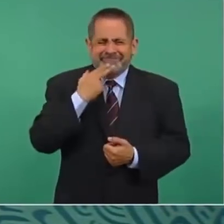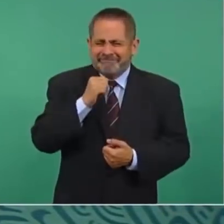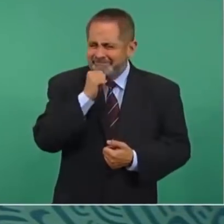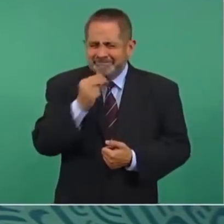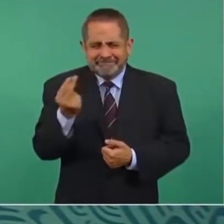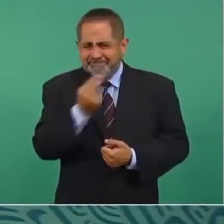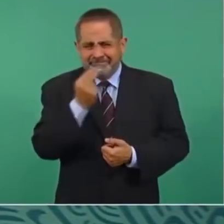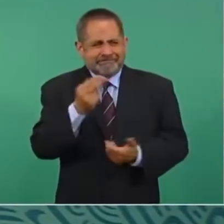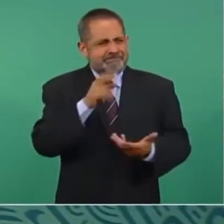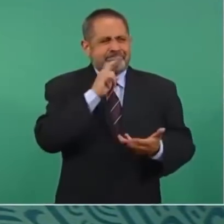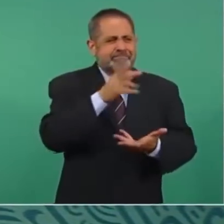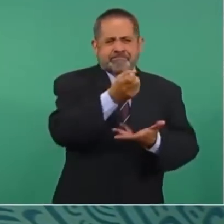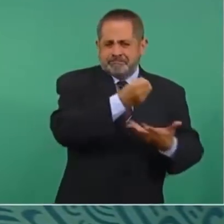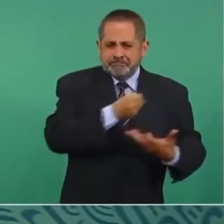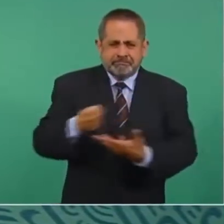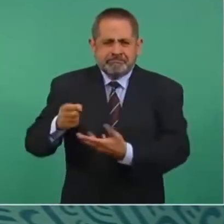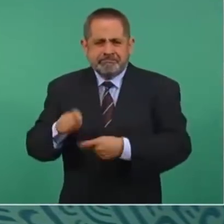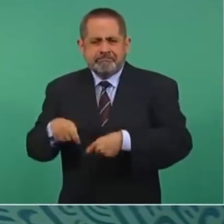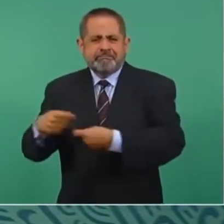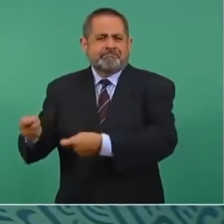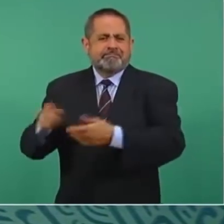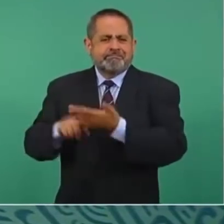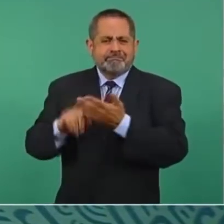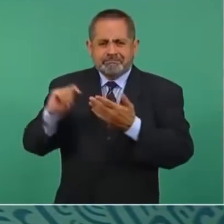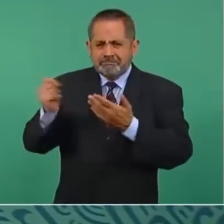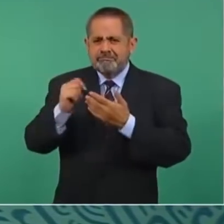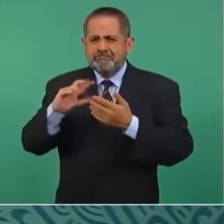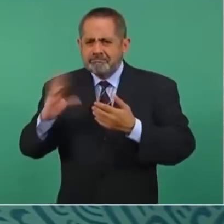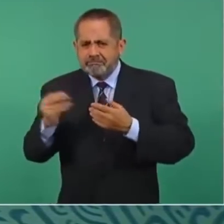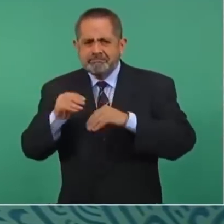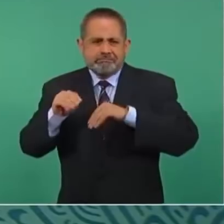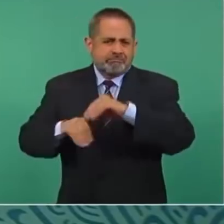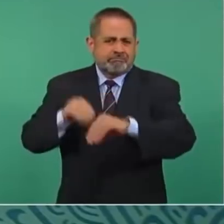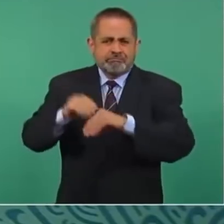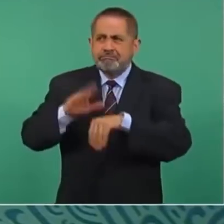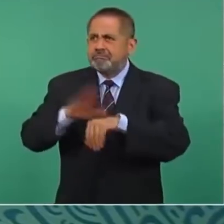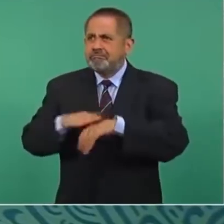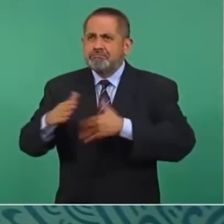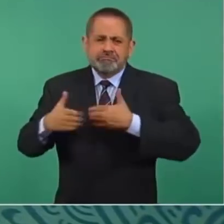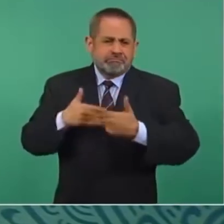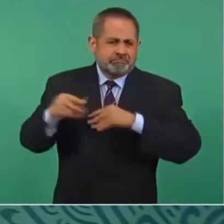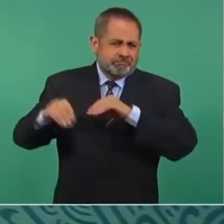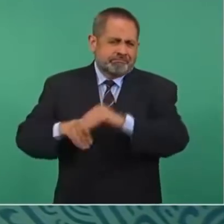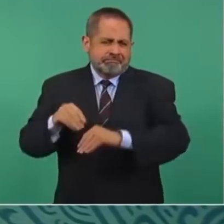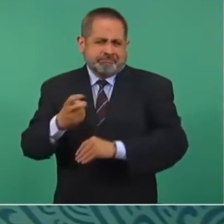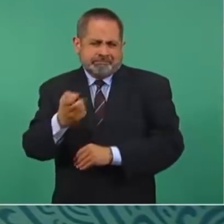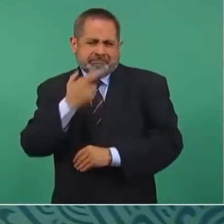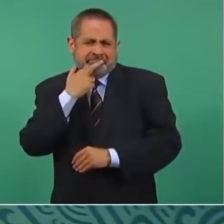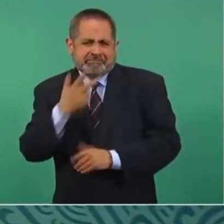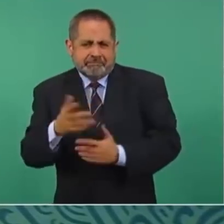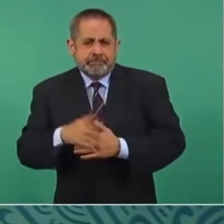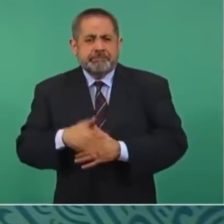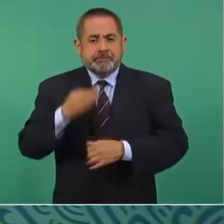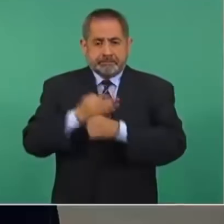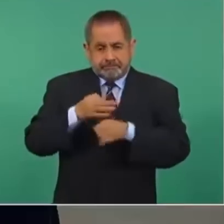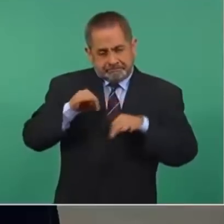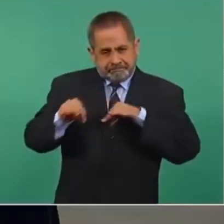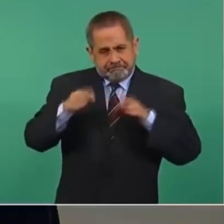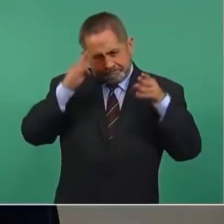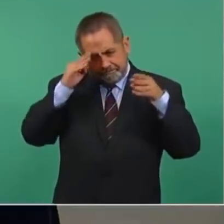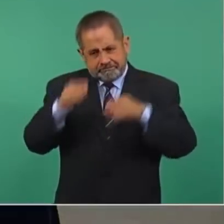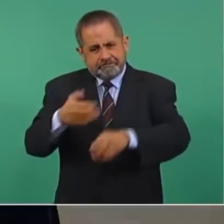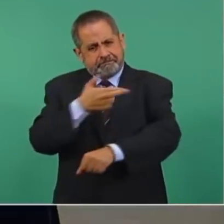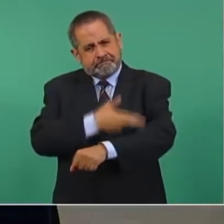inversiones como tecnología y modernización de los puertos de entrada terrestres. Estamos trabajando para mejorar el